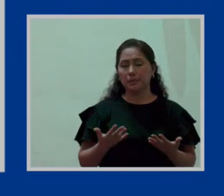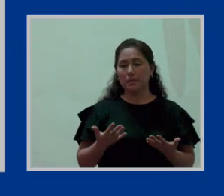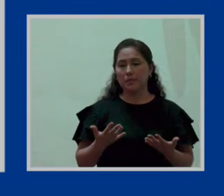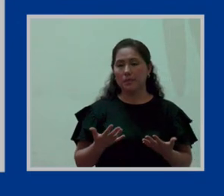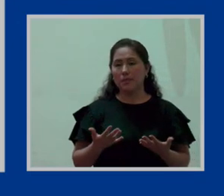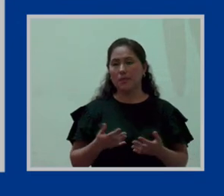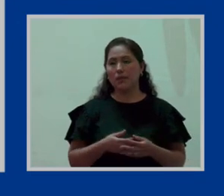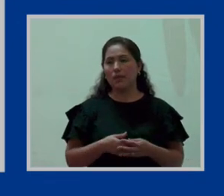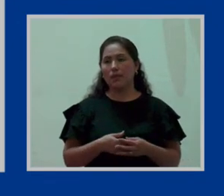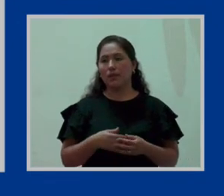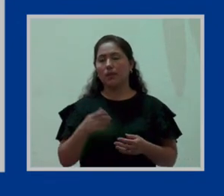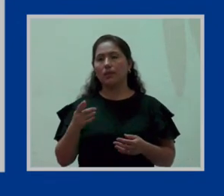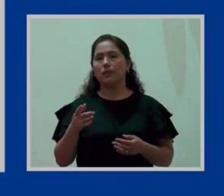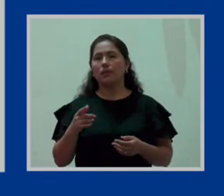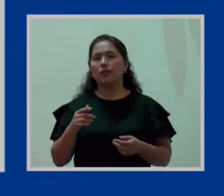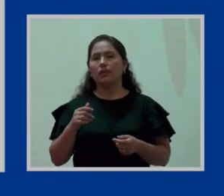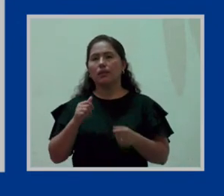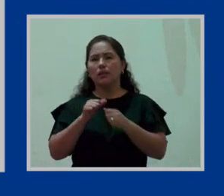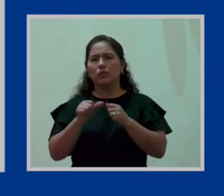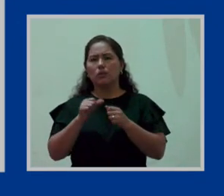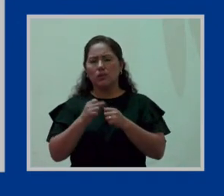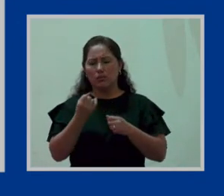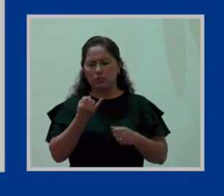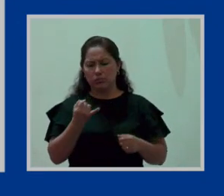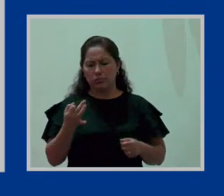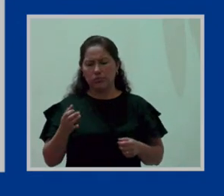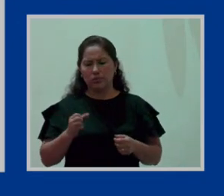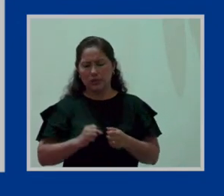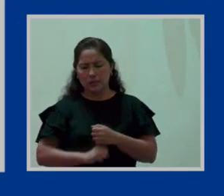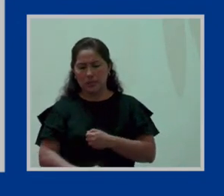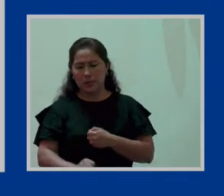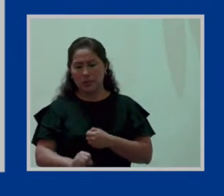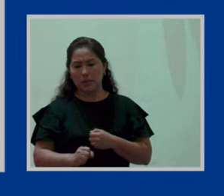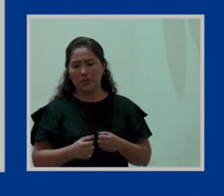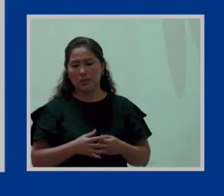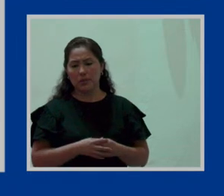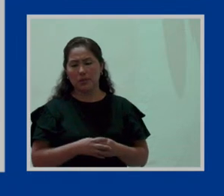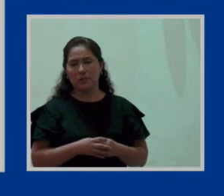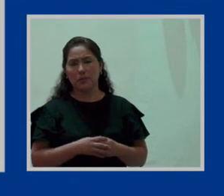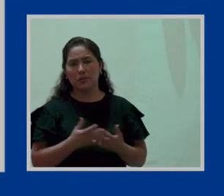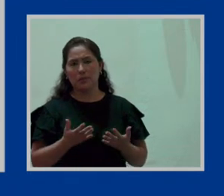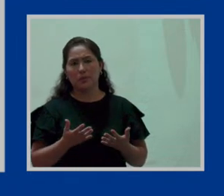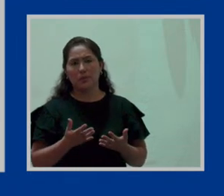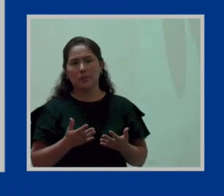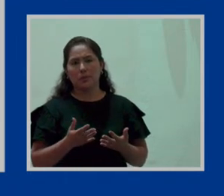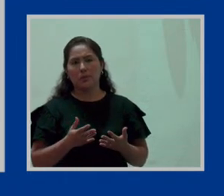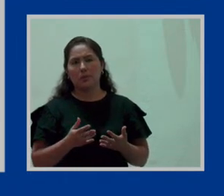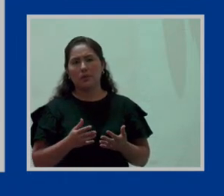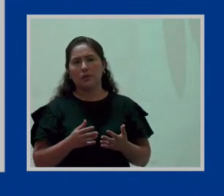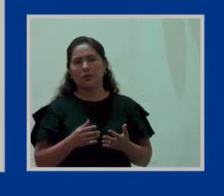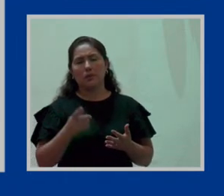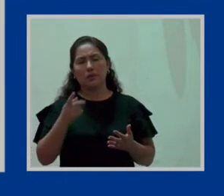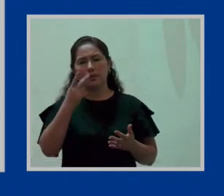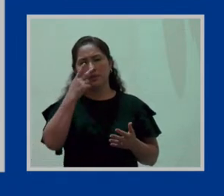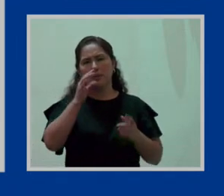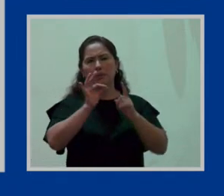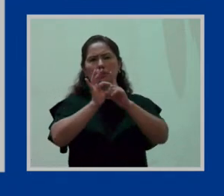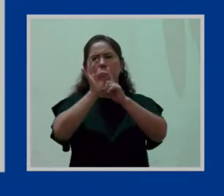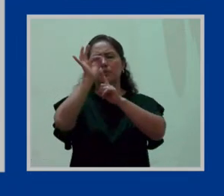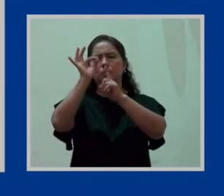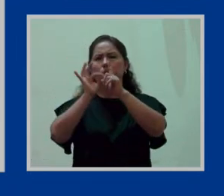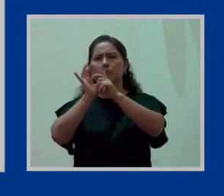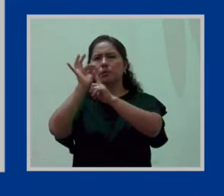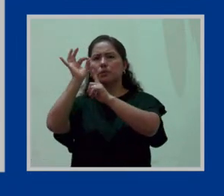digamos, el número de nacimientos o gestación, digamos, va a corte de las estadísticas, no es cada vez